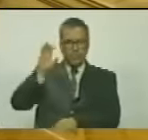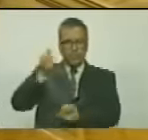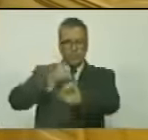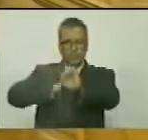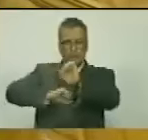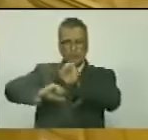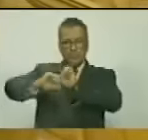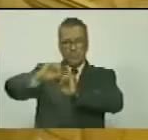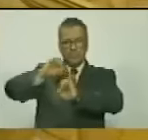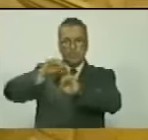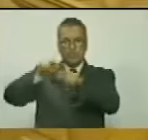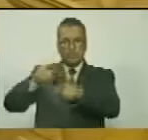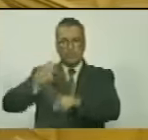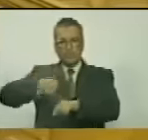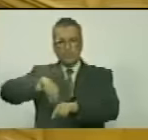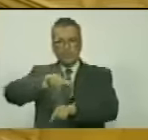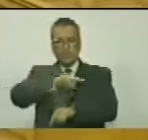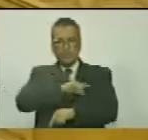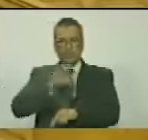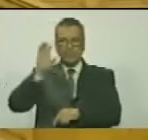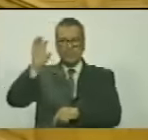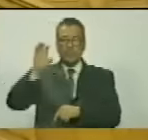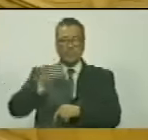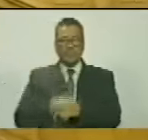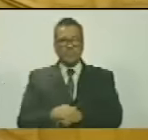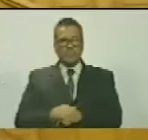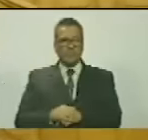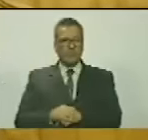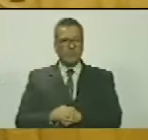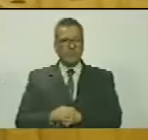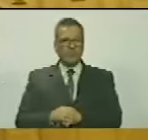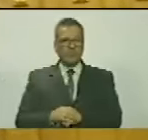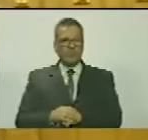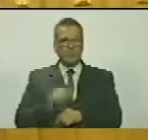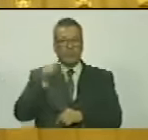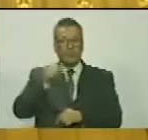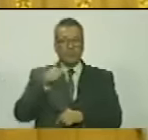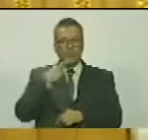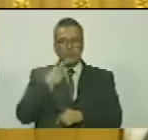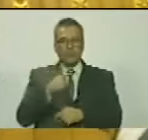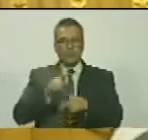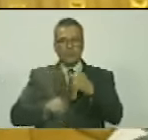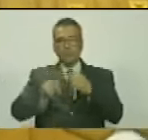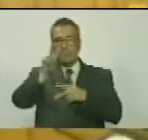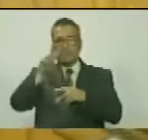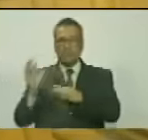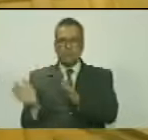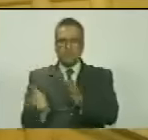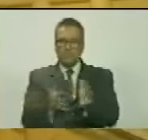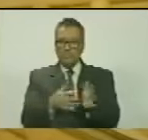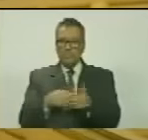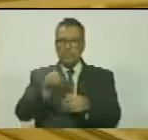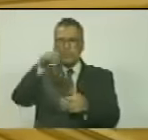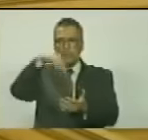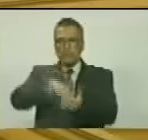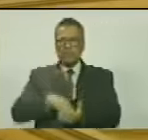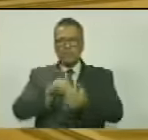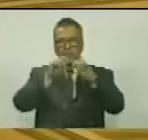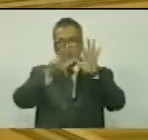defensa de nuestra patria. Es así cuando el 2 de marzo de